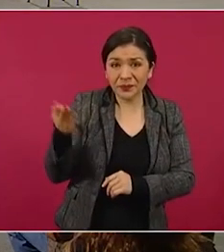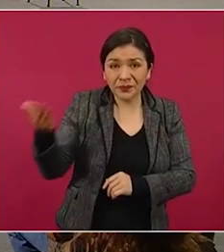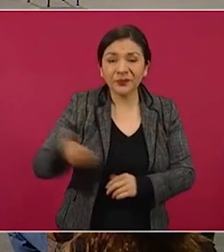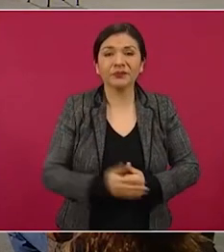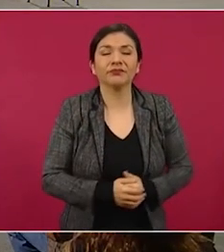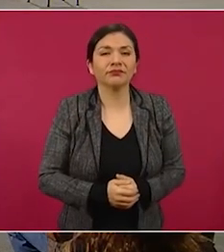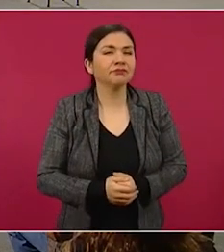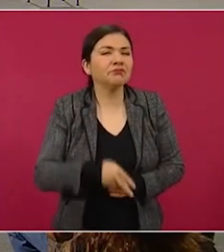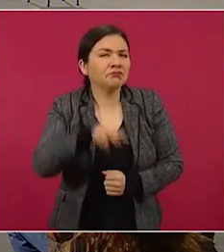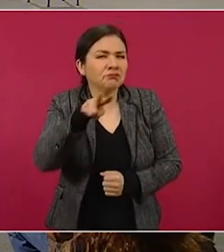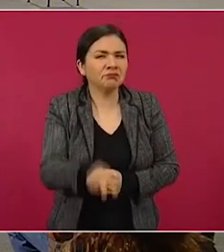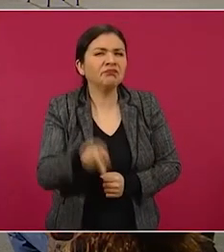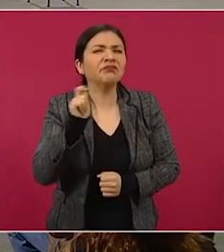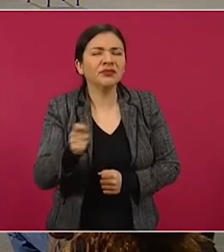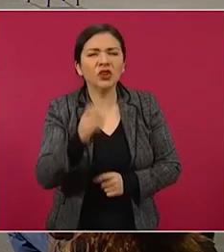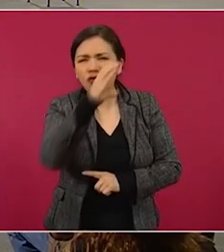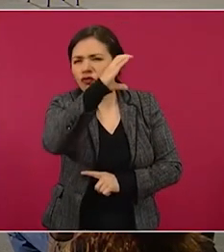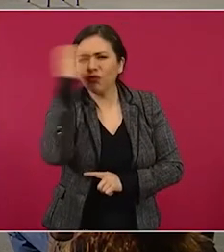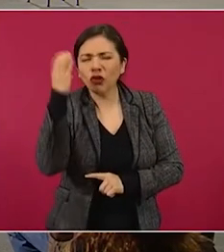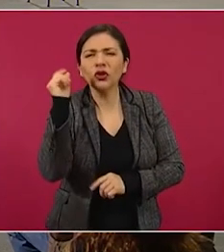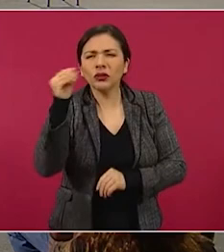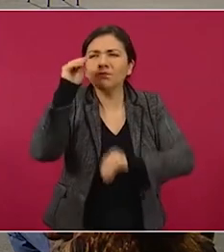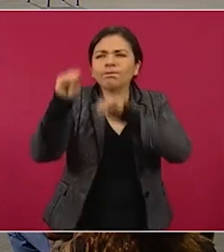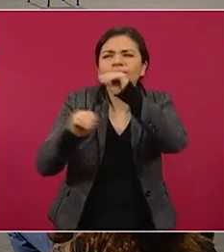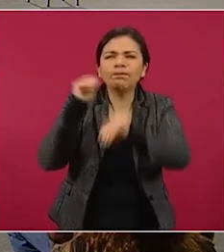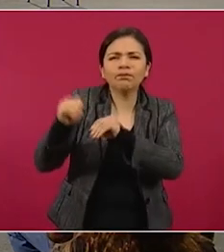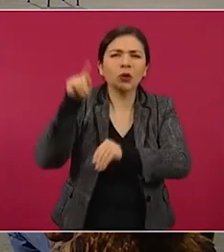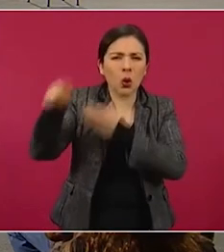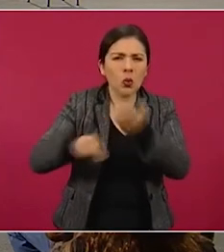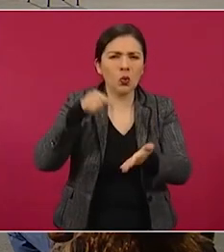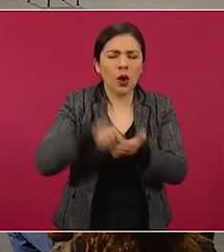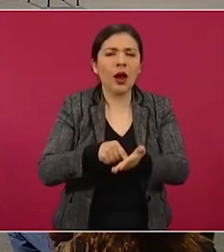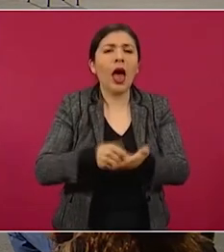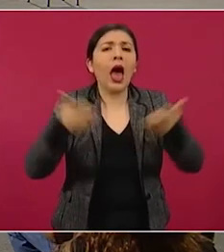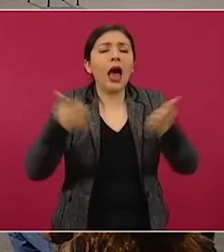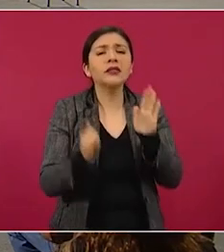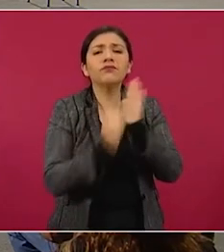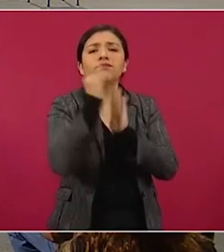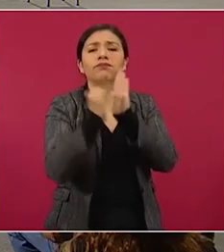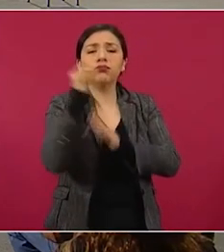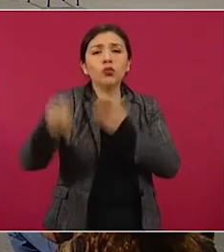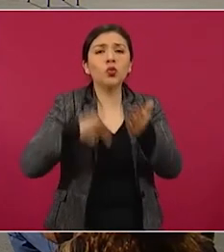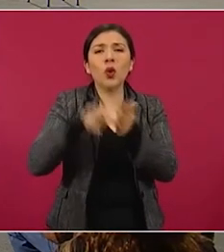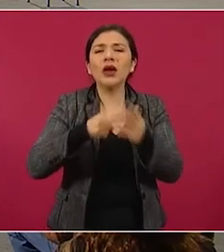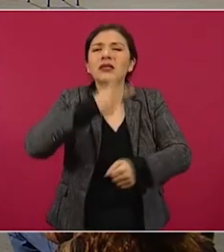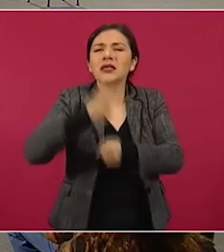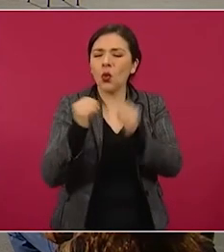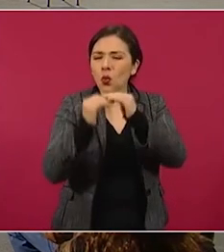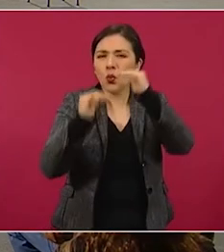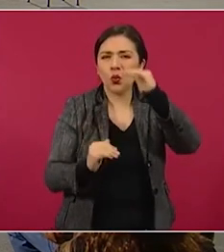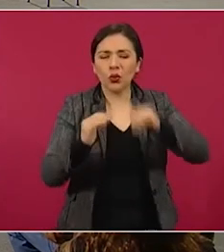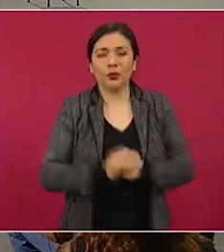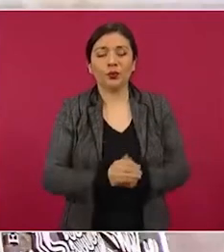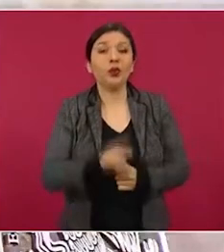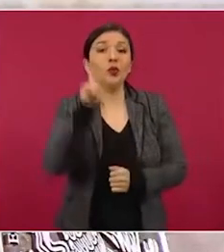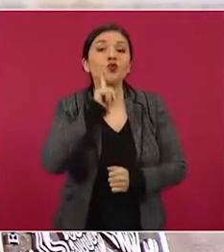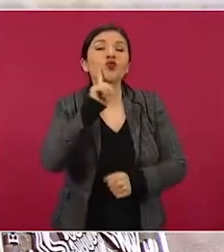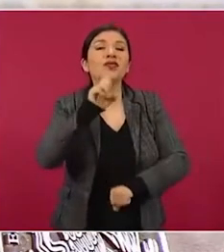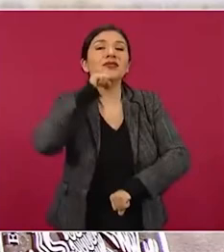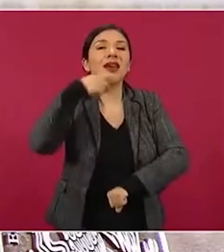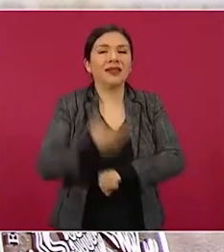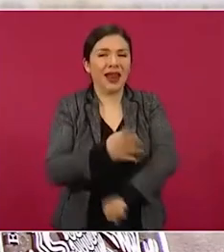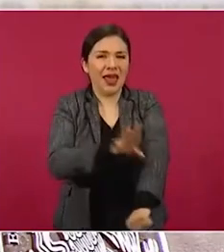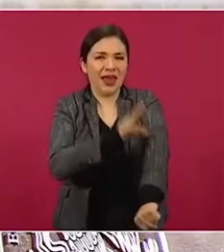En realidad se trató de una foto editada de la subestación que se construye en la refinería. La Secretaría de Energía, Rocío